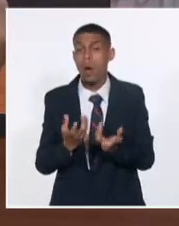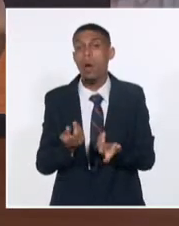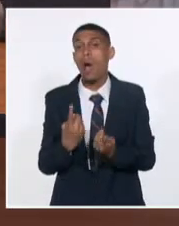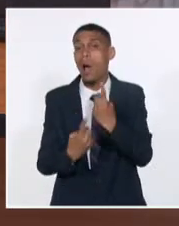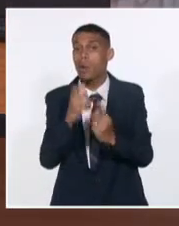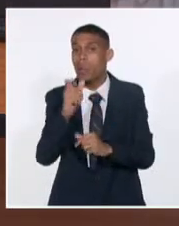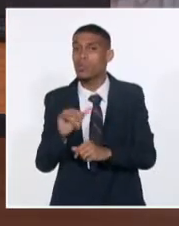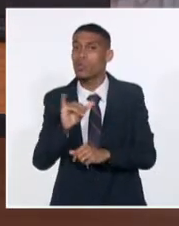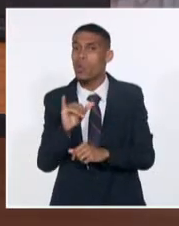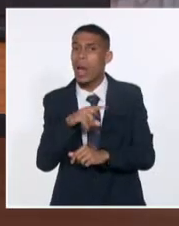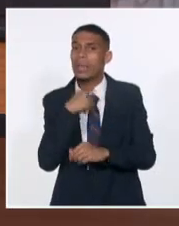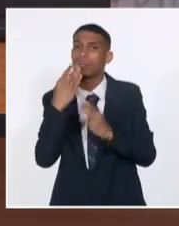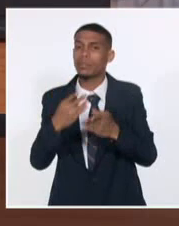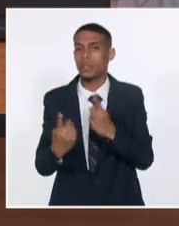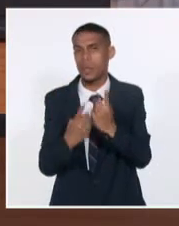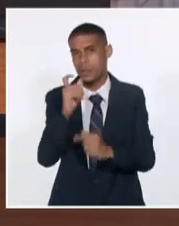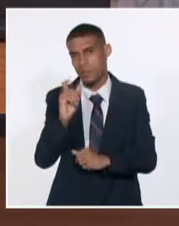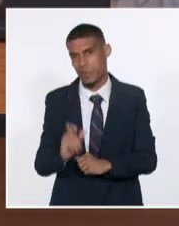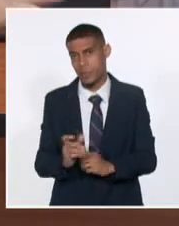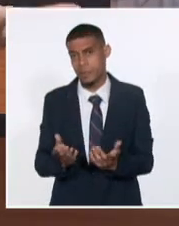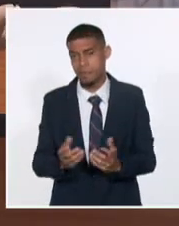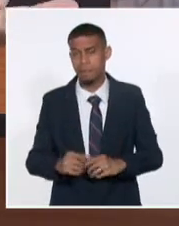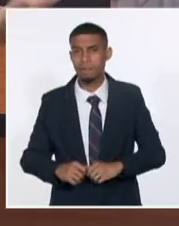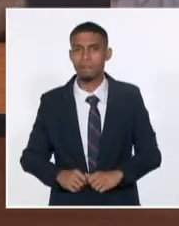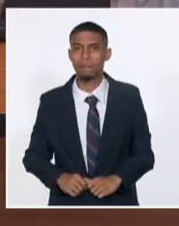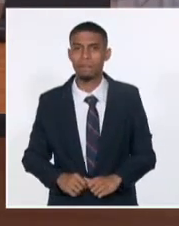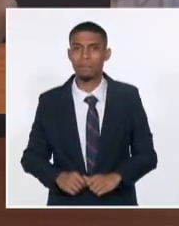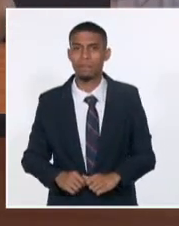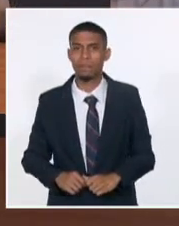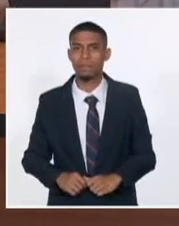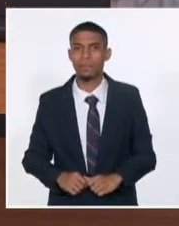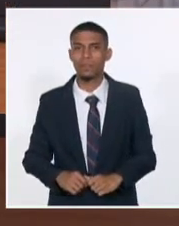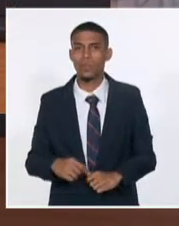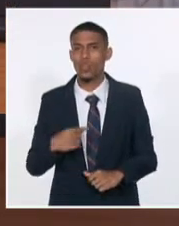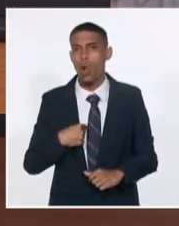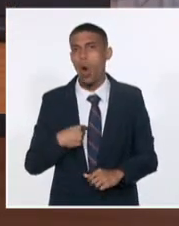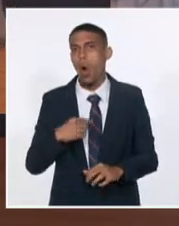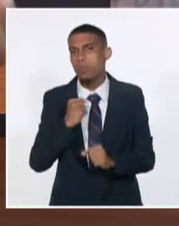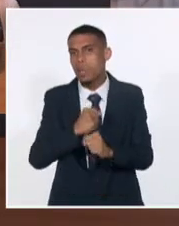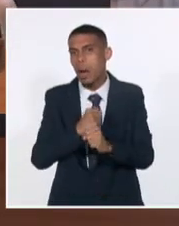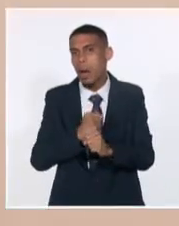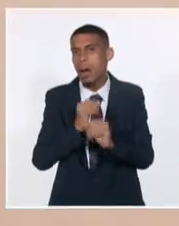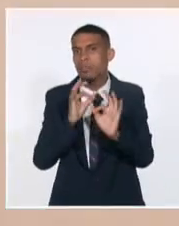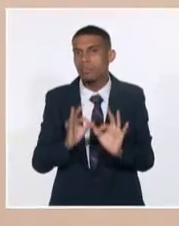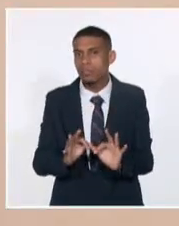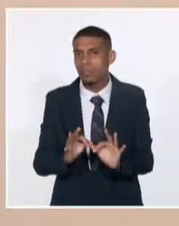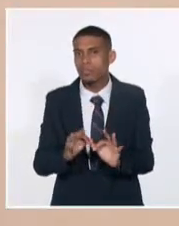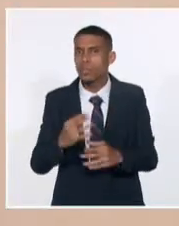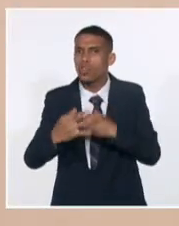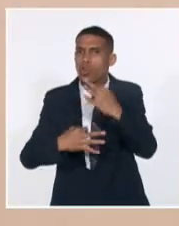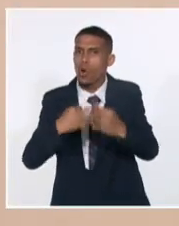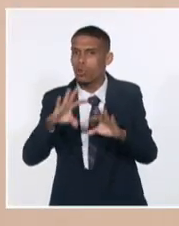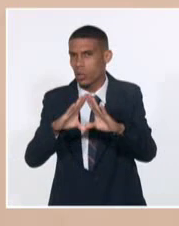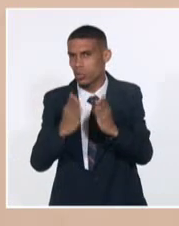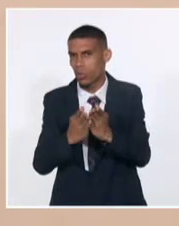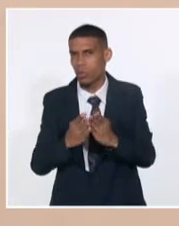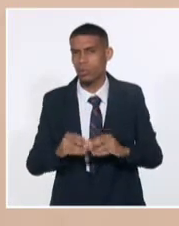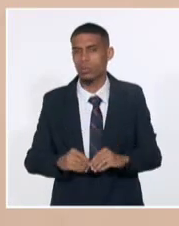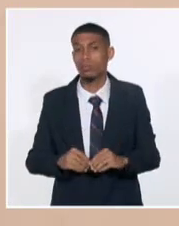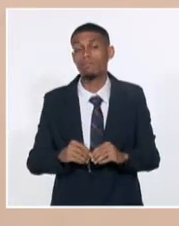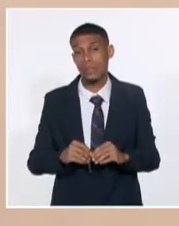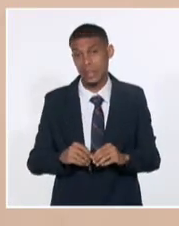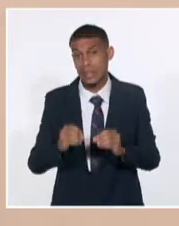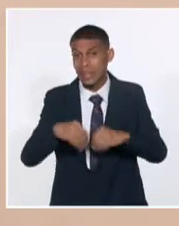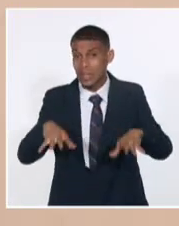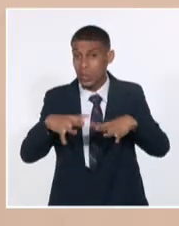humanos. Y entonces prácticamente me dedica a eso, a narrar las historias. Fue un hecho doloroso, tristísimo, que